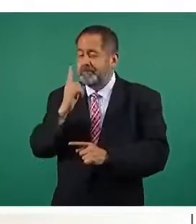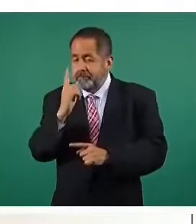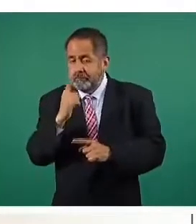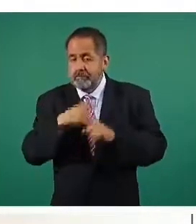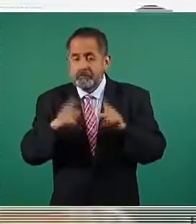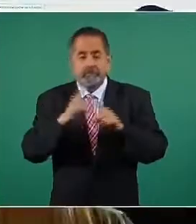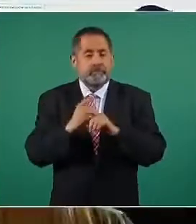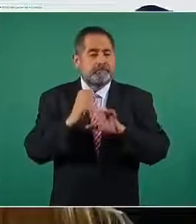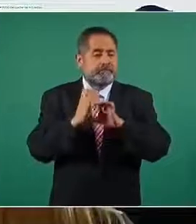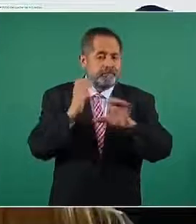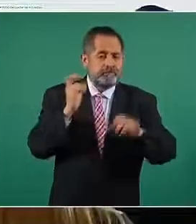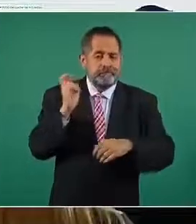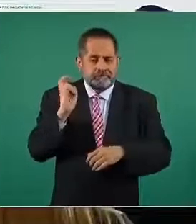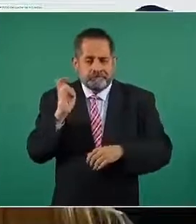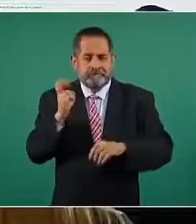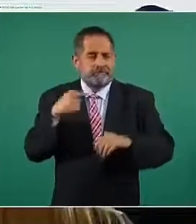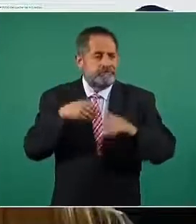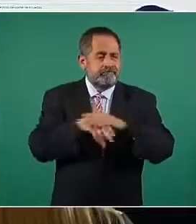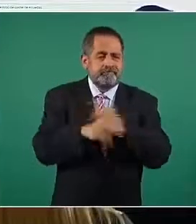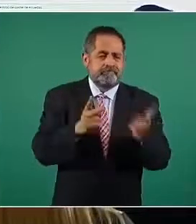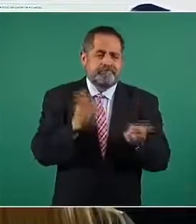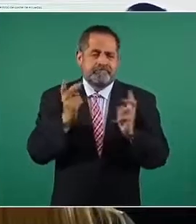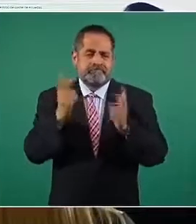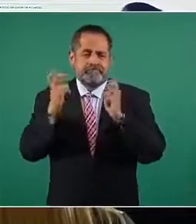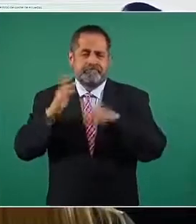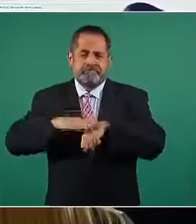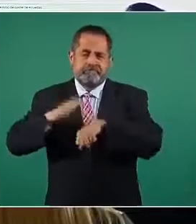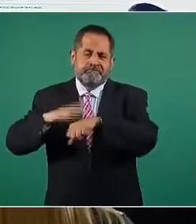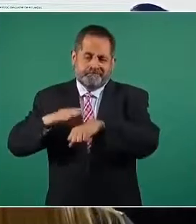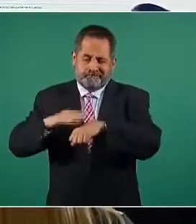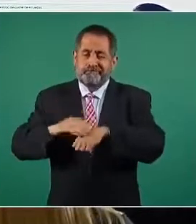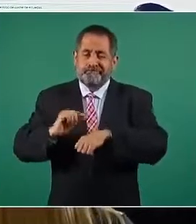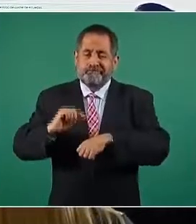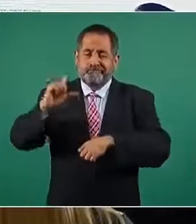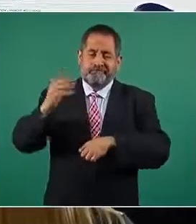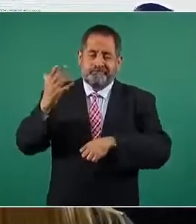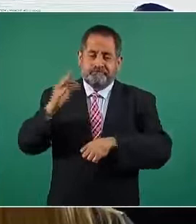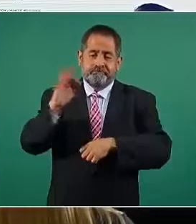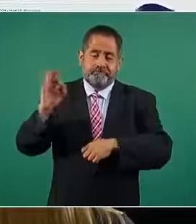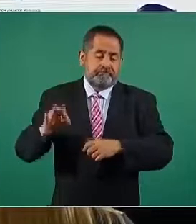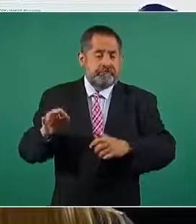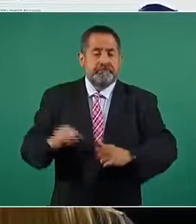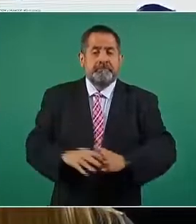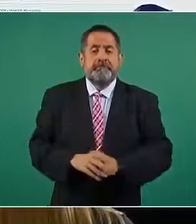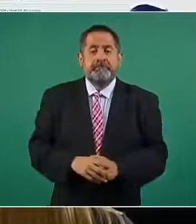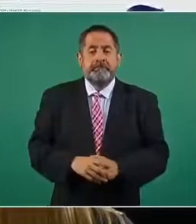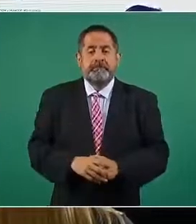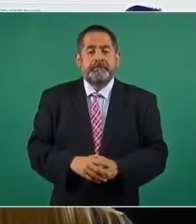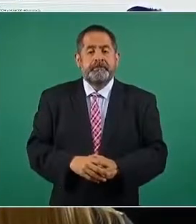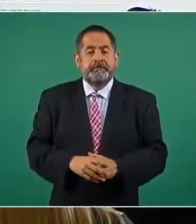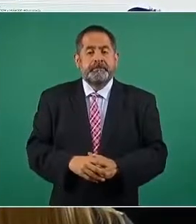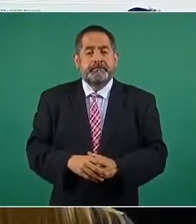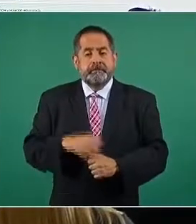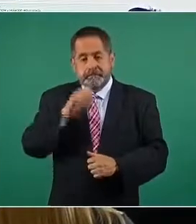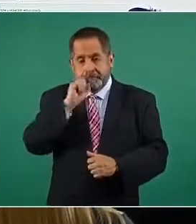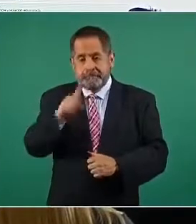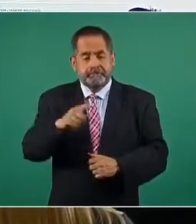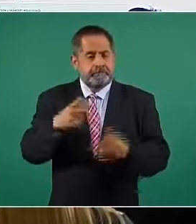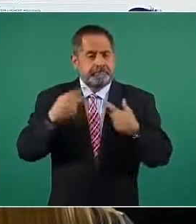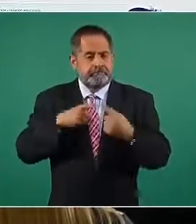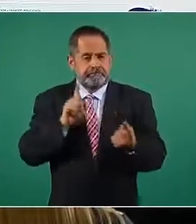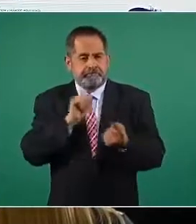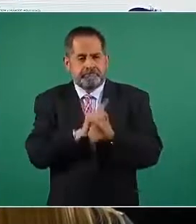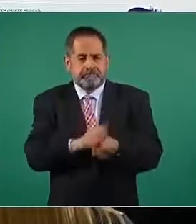transporte colectivo ha subido casi cinco por ciento, adelante. También el robo a transeúnte